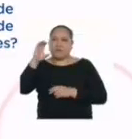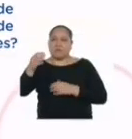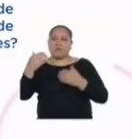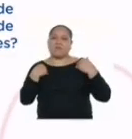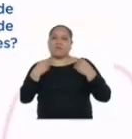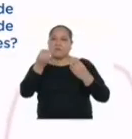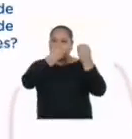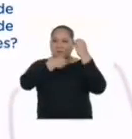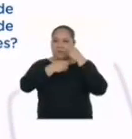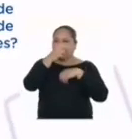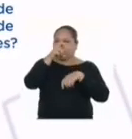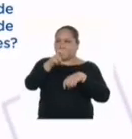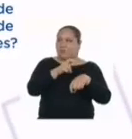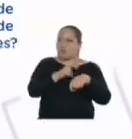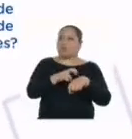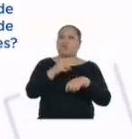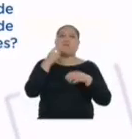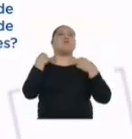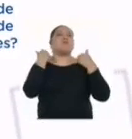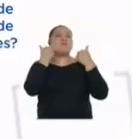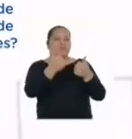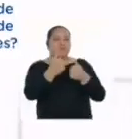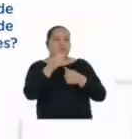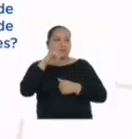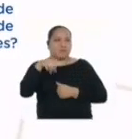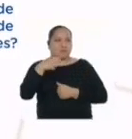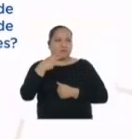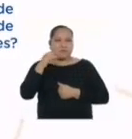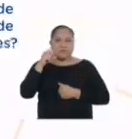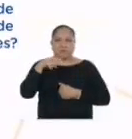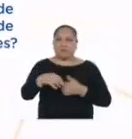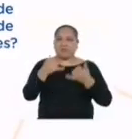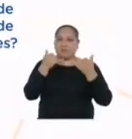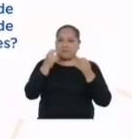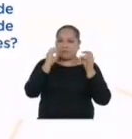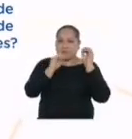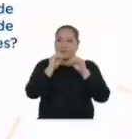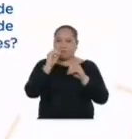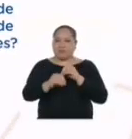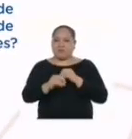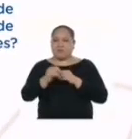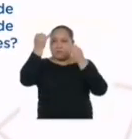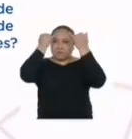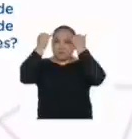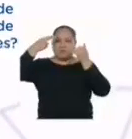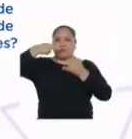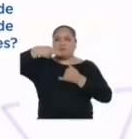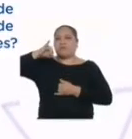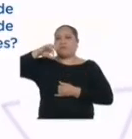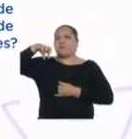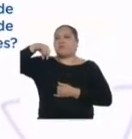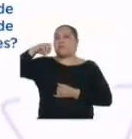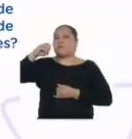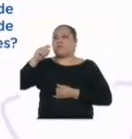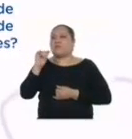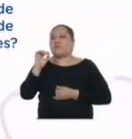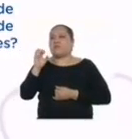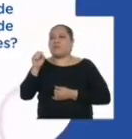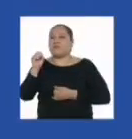alimentos naturales? Bien, Jonathan. Ahora nos toca plantear las hipótesis de la indagación.